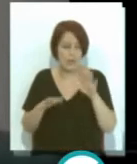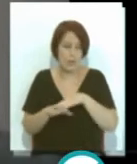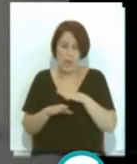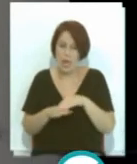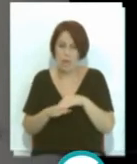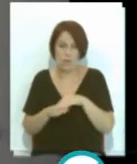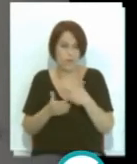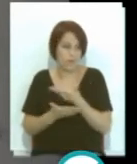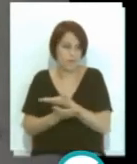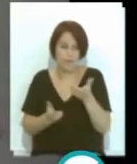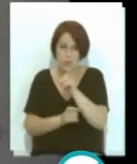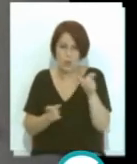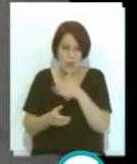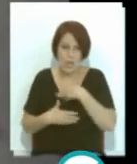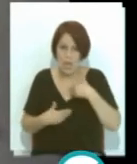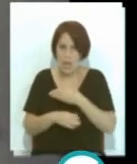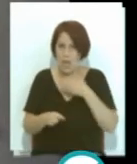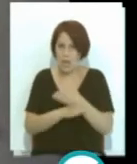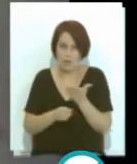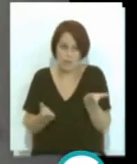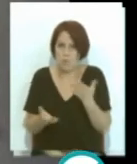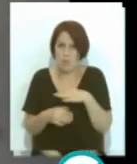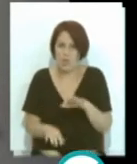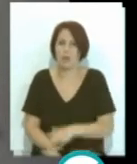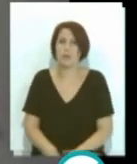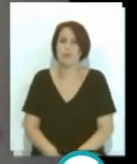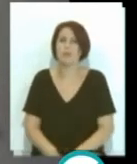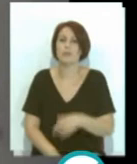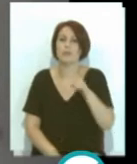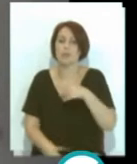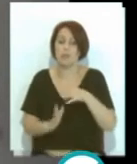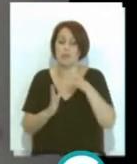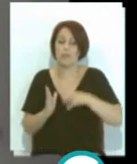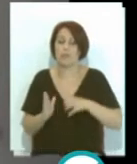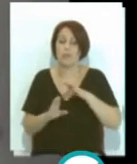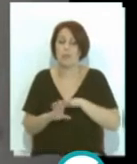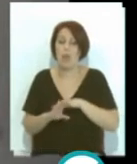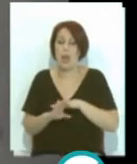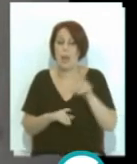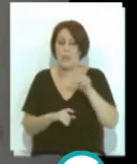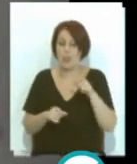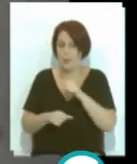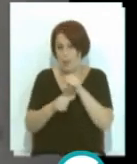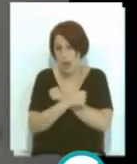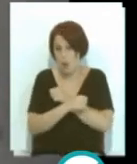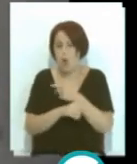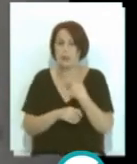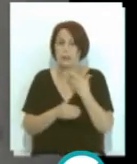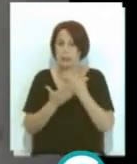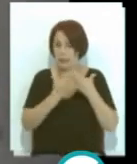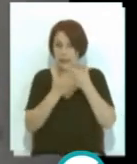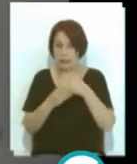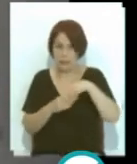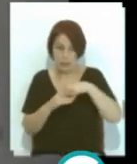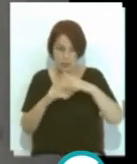cualquier tipo de persona que quiera ir también hay descuentos para personas que estén en paro para estudiantes de la